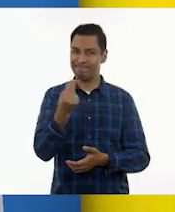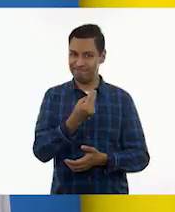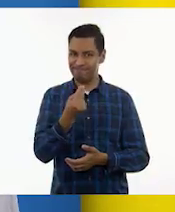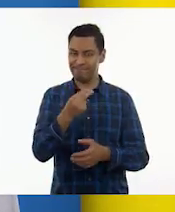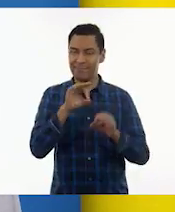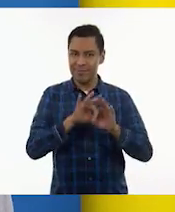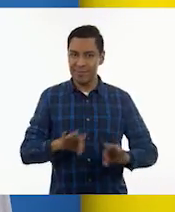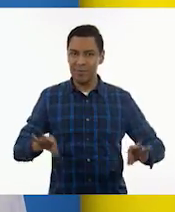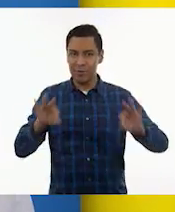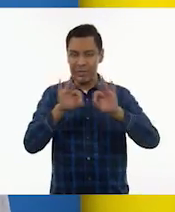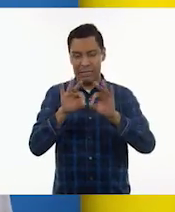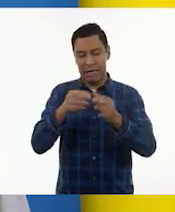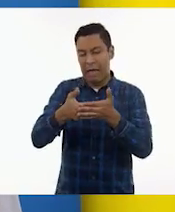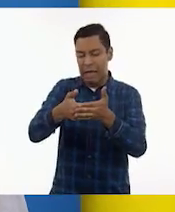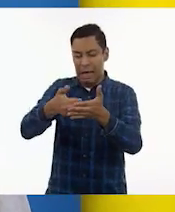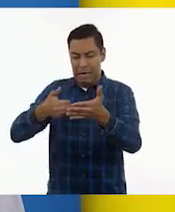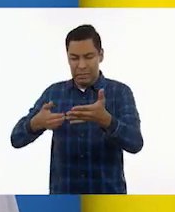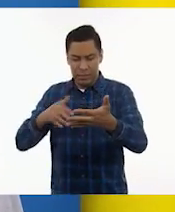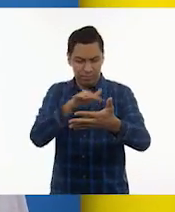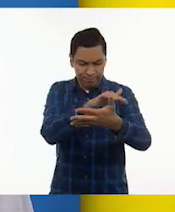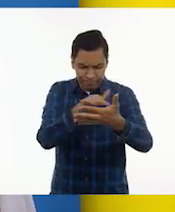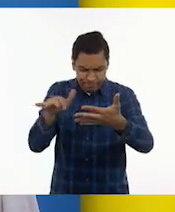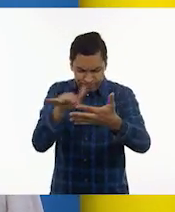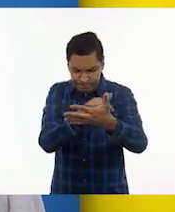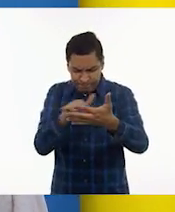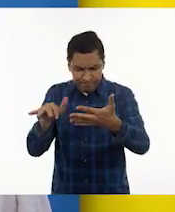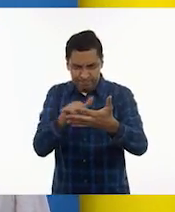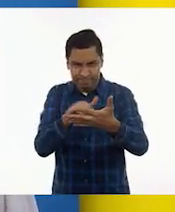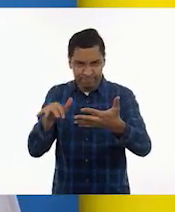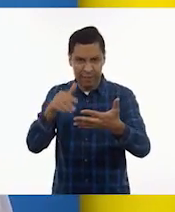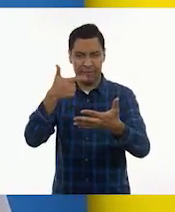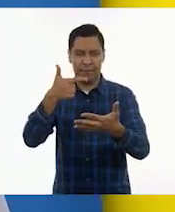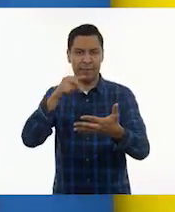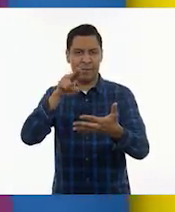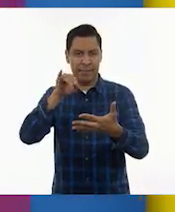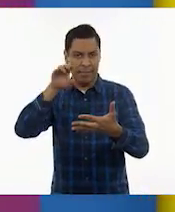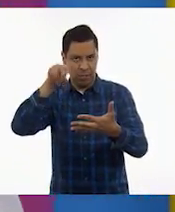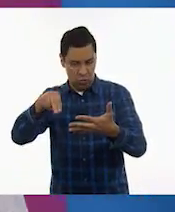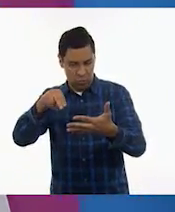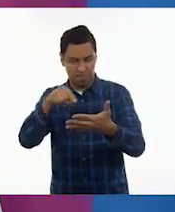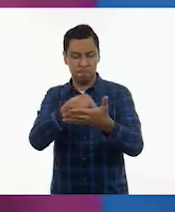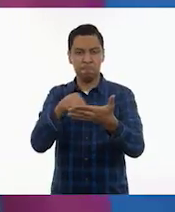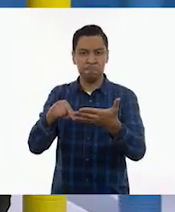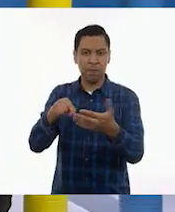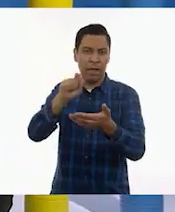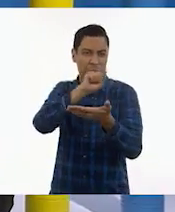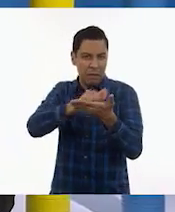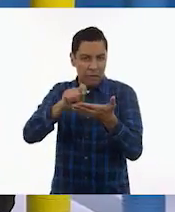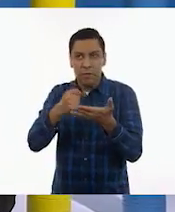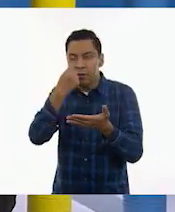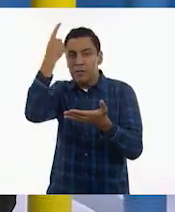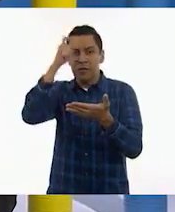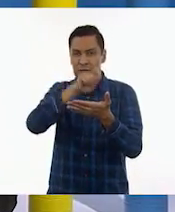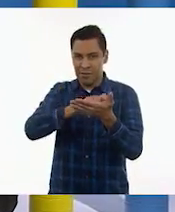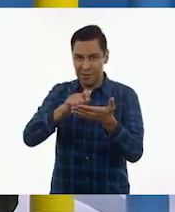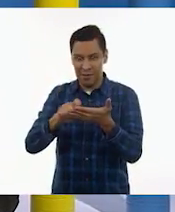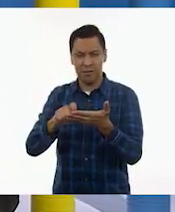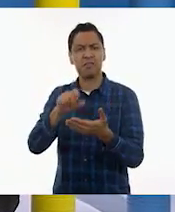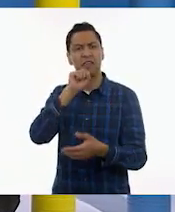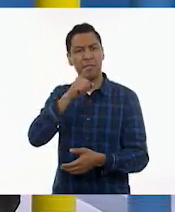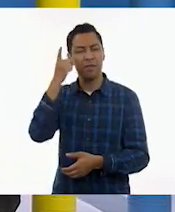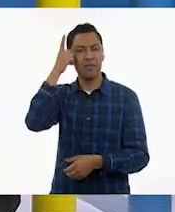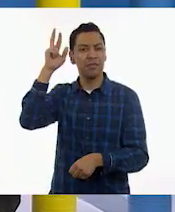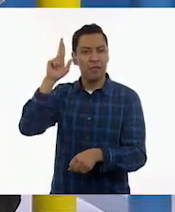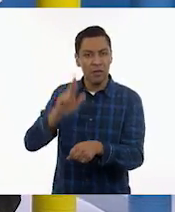decías, tener un texto, tener algo que decir, que para eso se necesitan los escritores, los dramaturgos, después los directores,